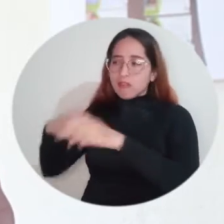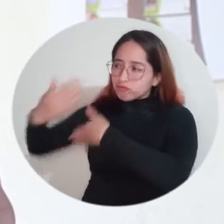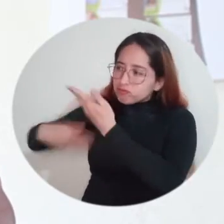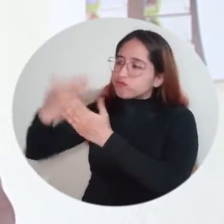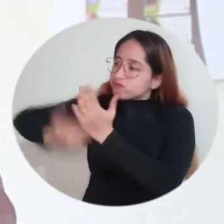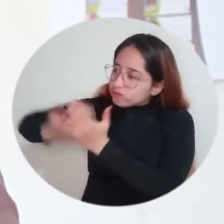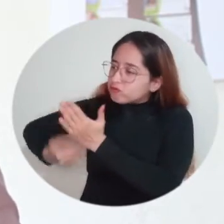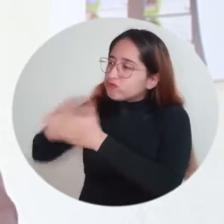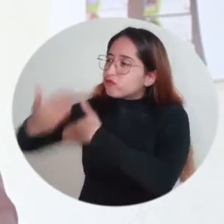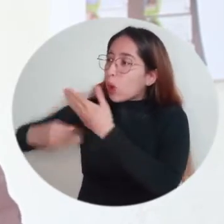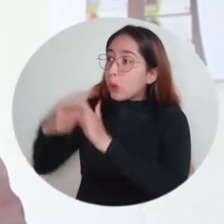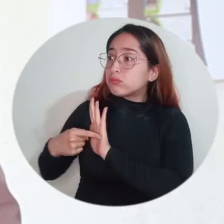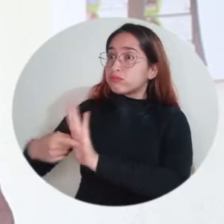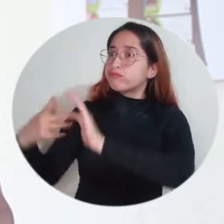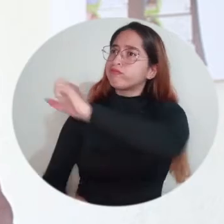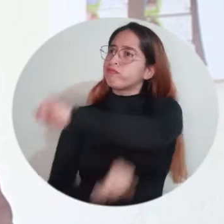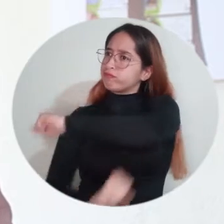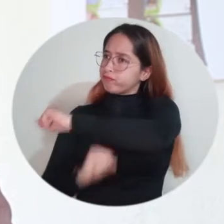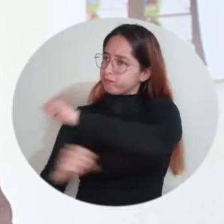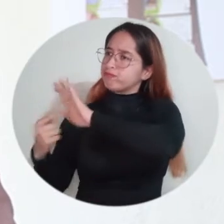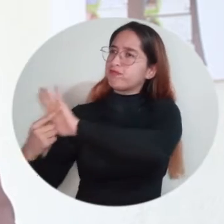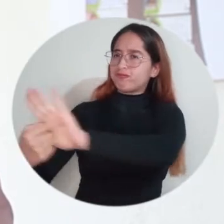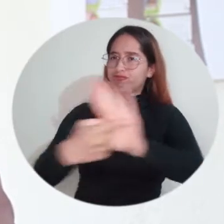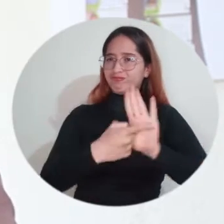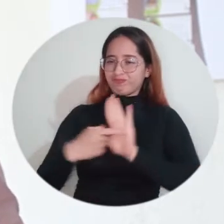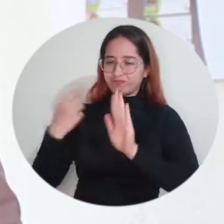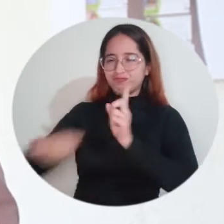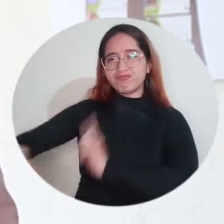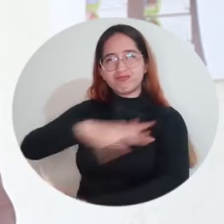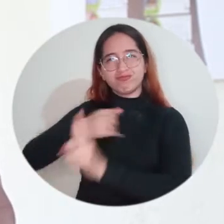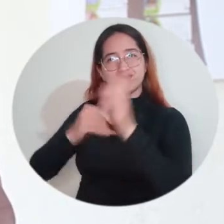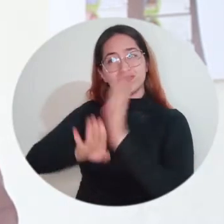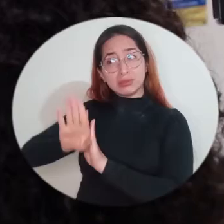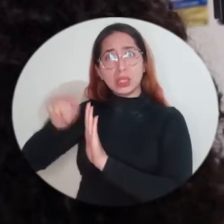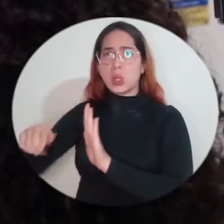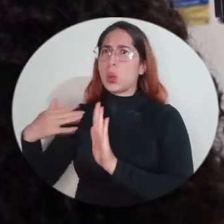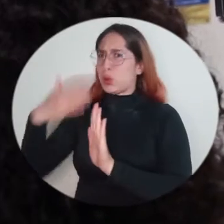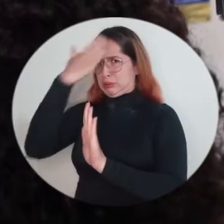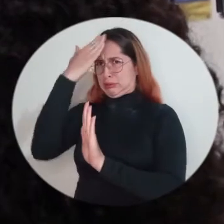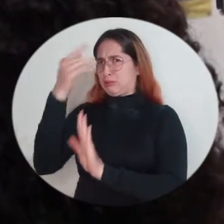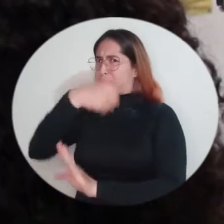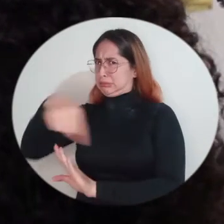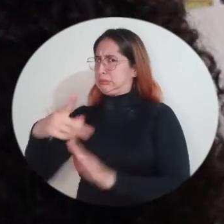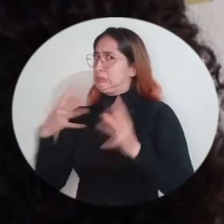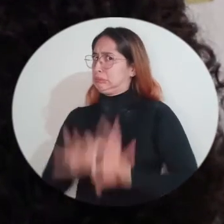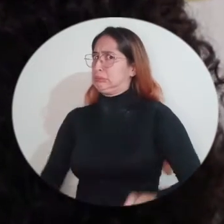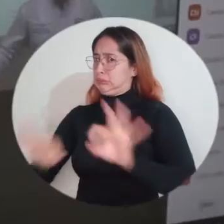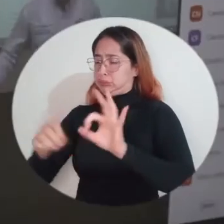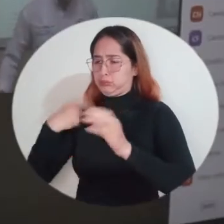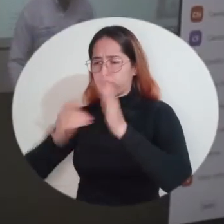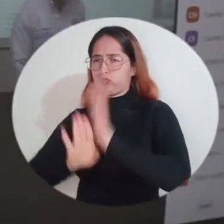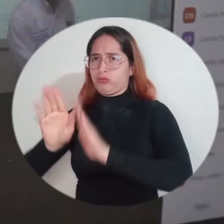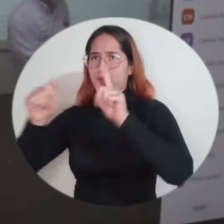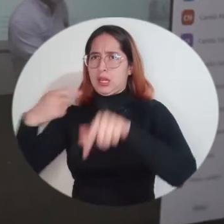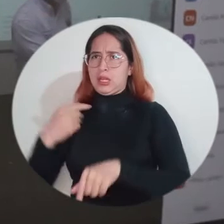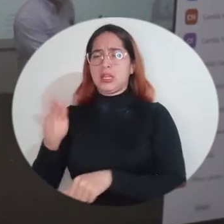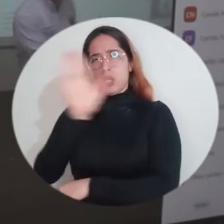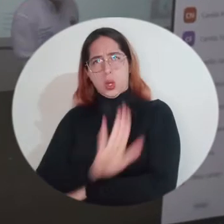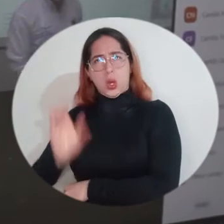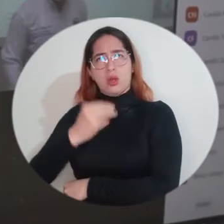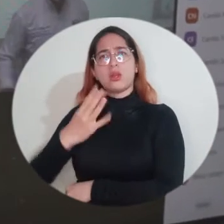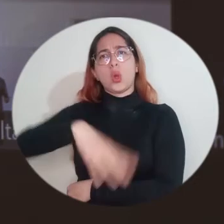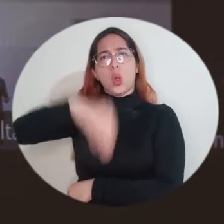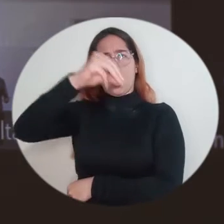cooperado y además posibilitar el fortalecimiento de ese ecosistema de emprendimiento que es muy importante para el departamento del Magdalena. Las